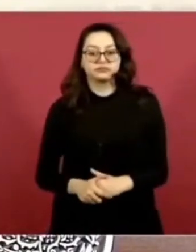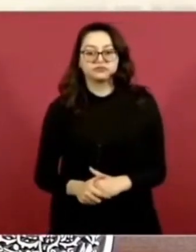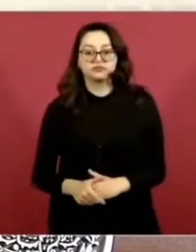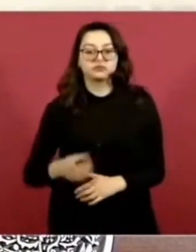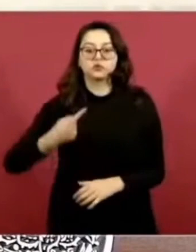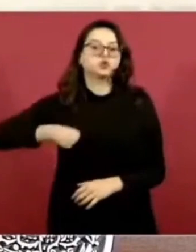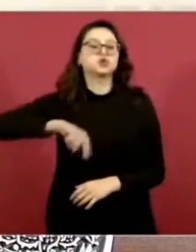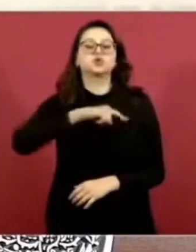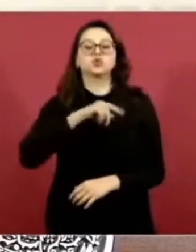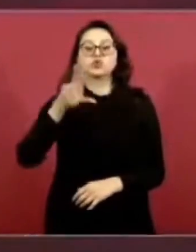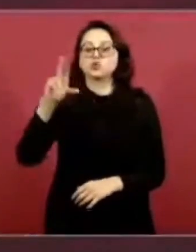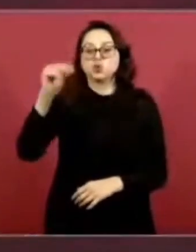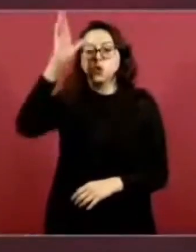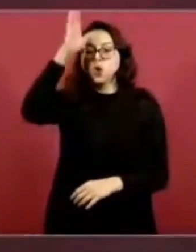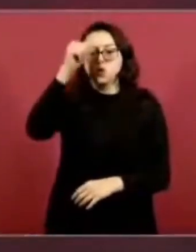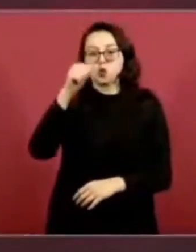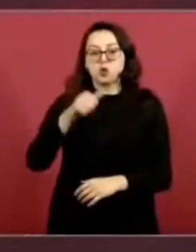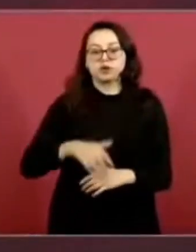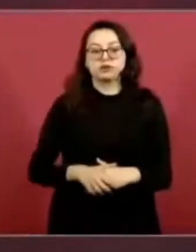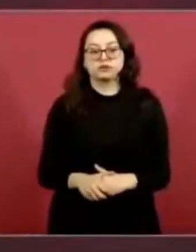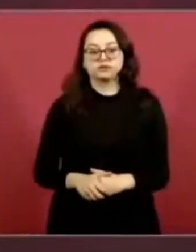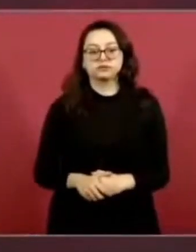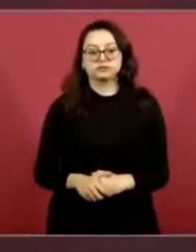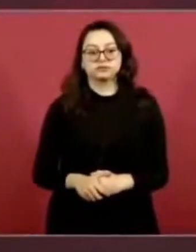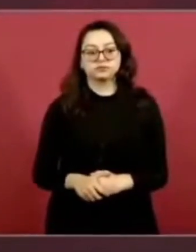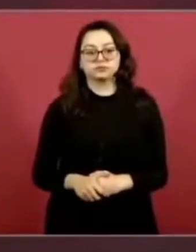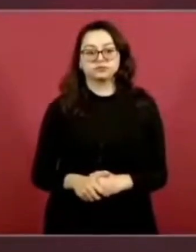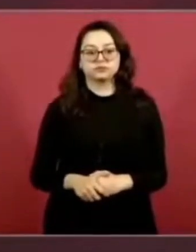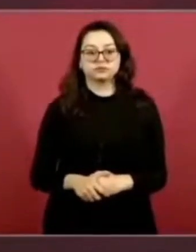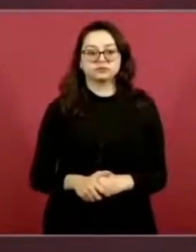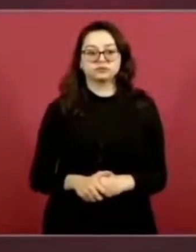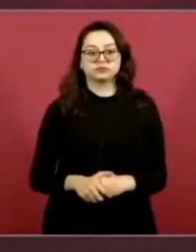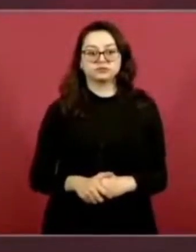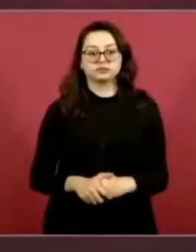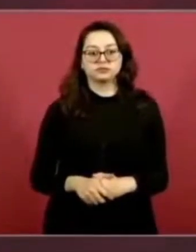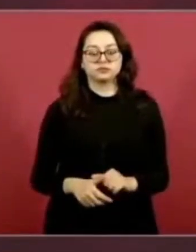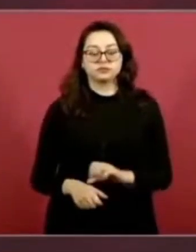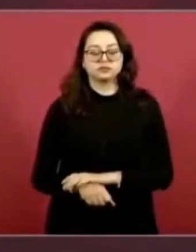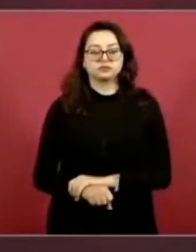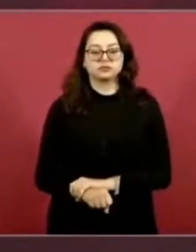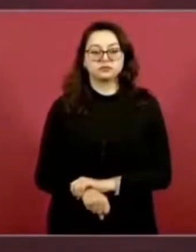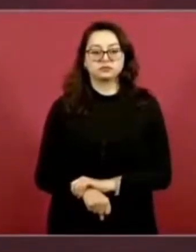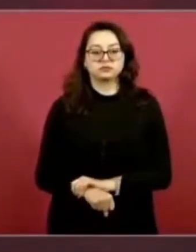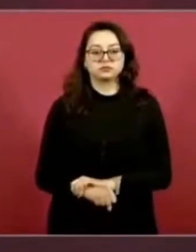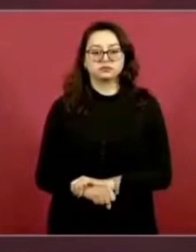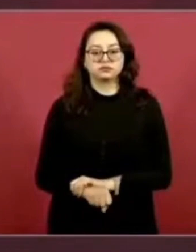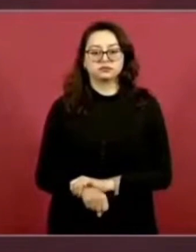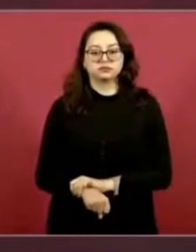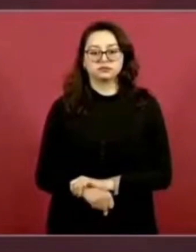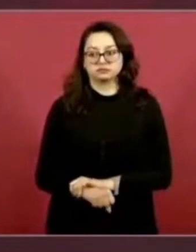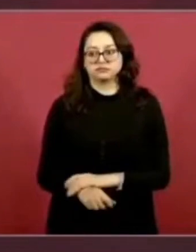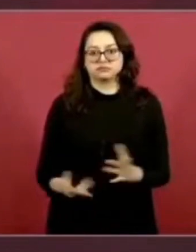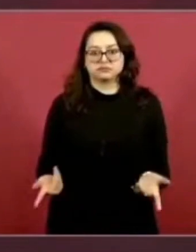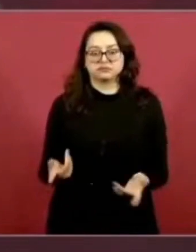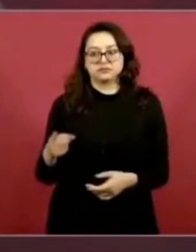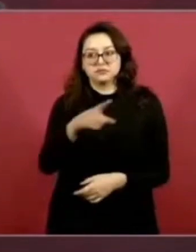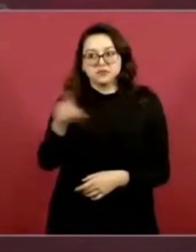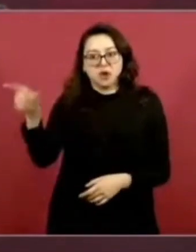Que es, al mismo tiempo, la política que hundió a Argentina,